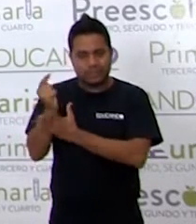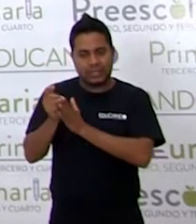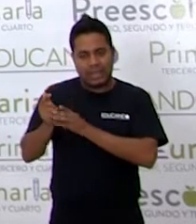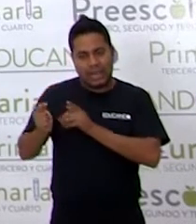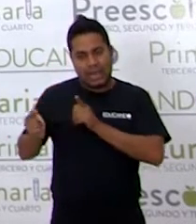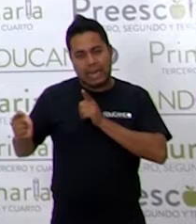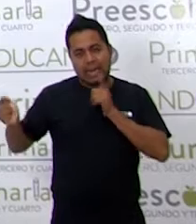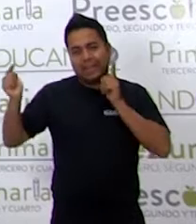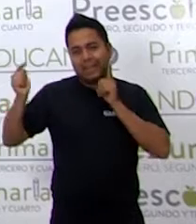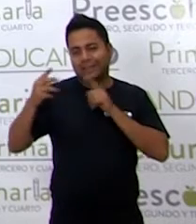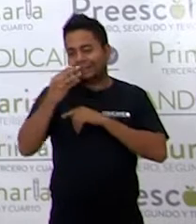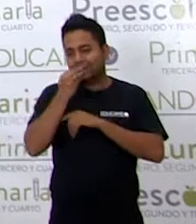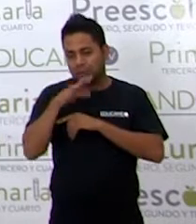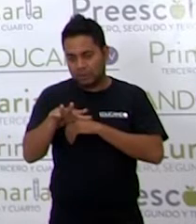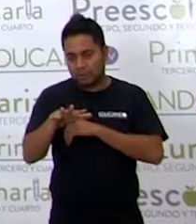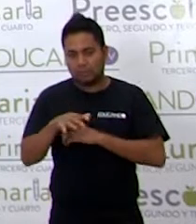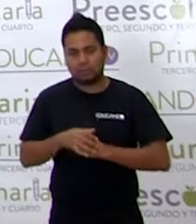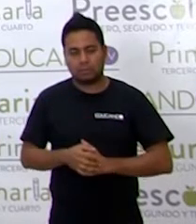y bonita.